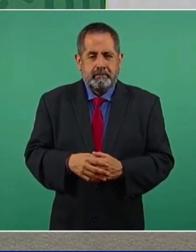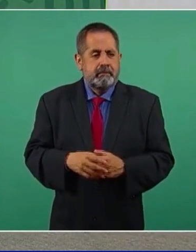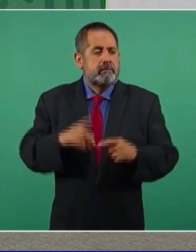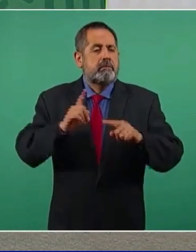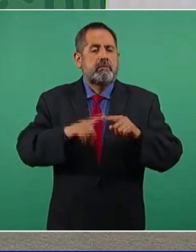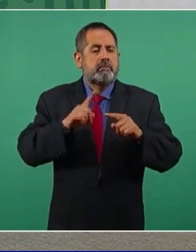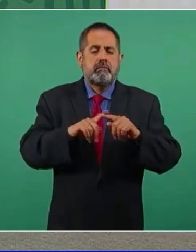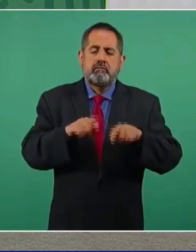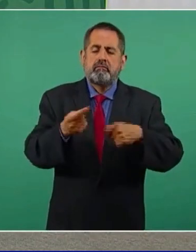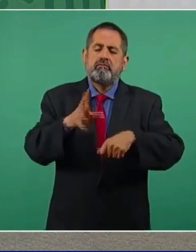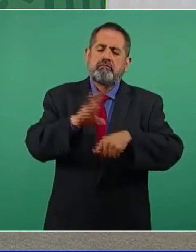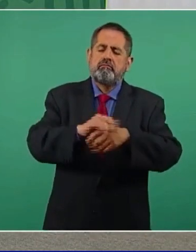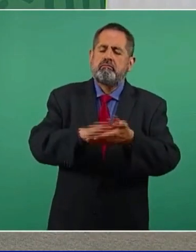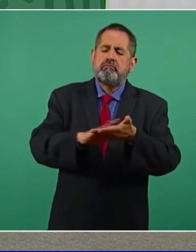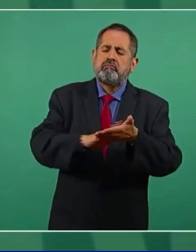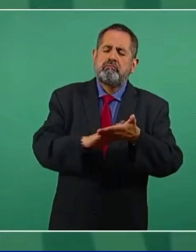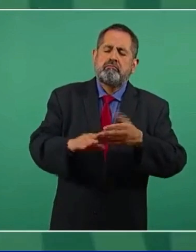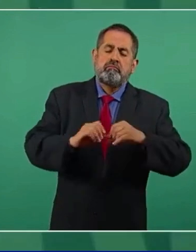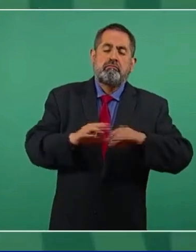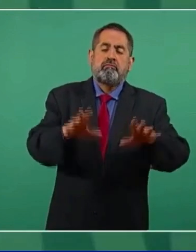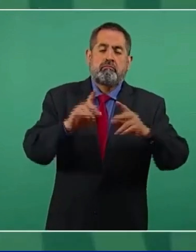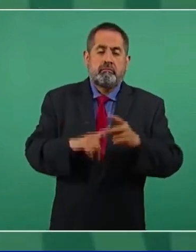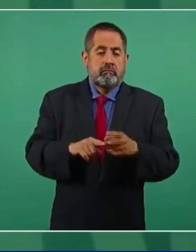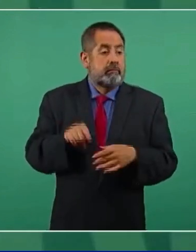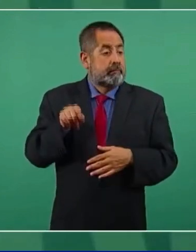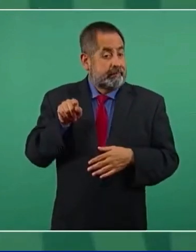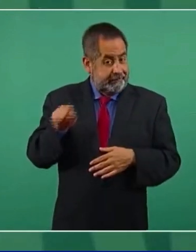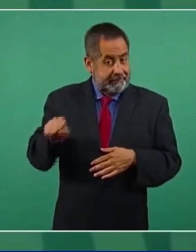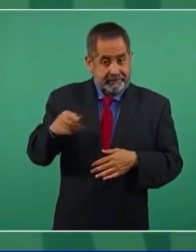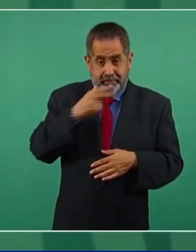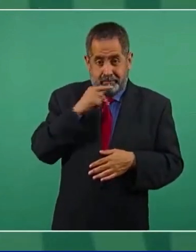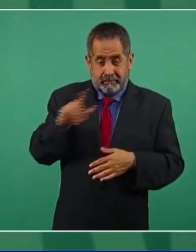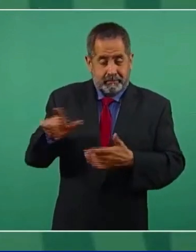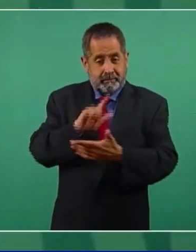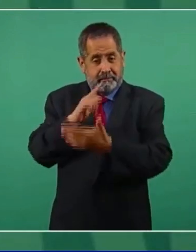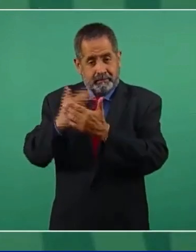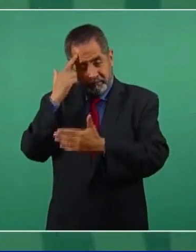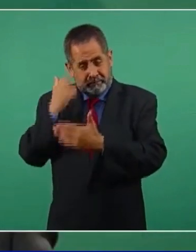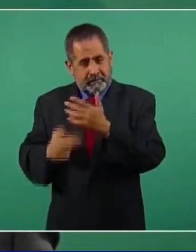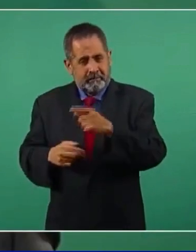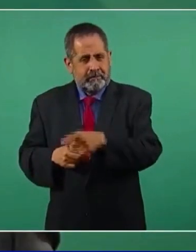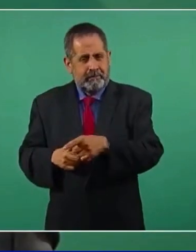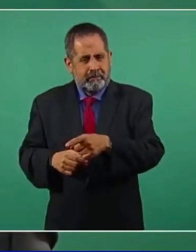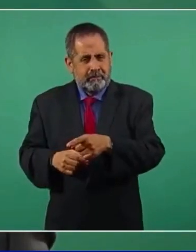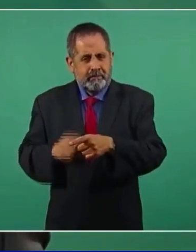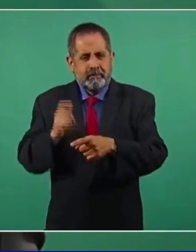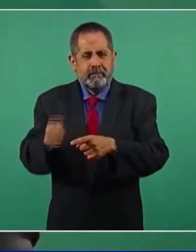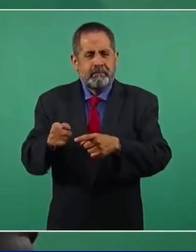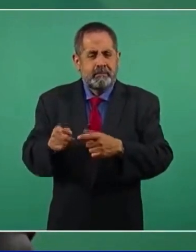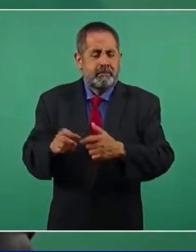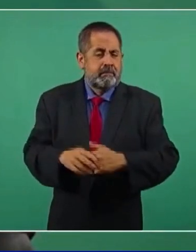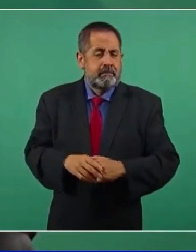absolven del delito de